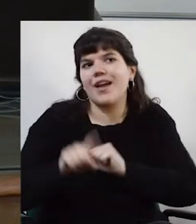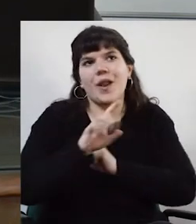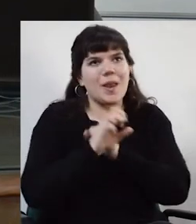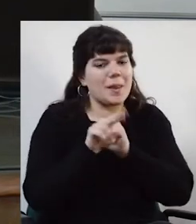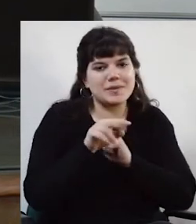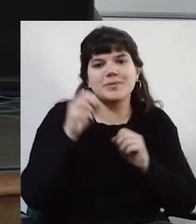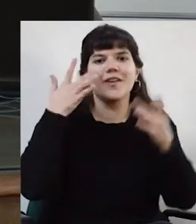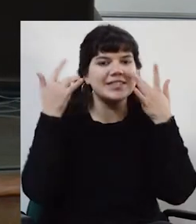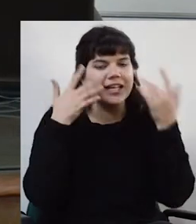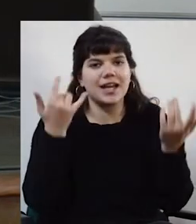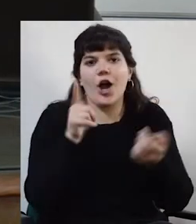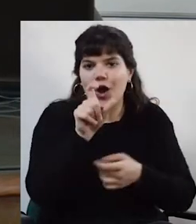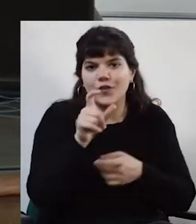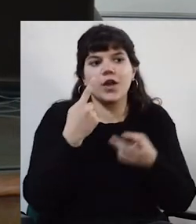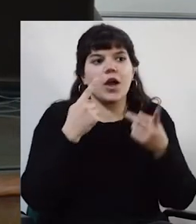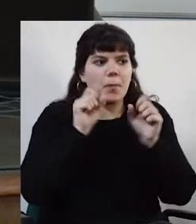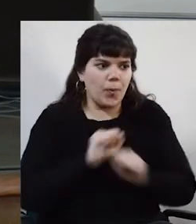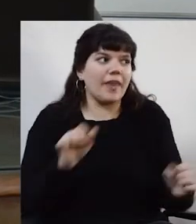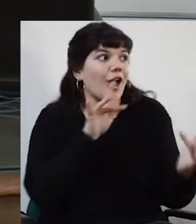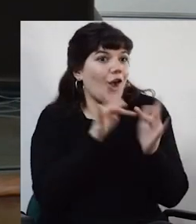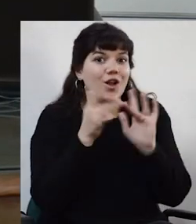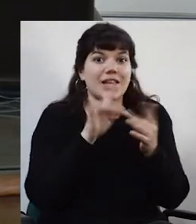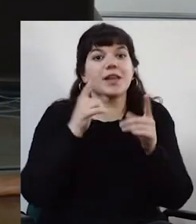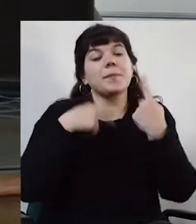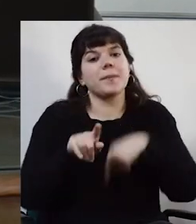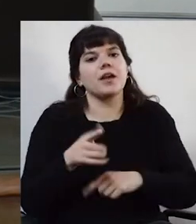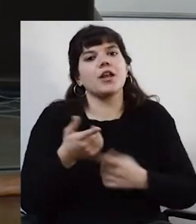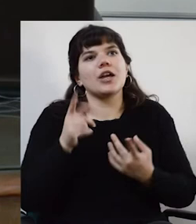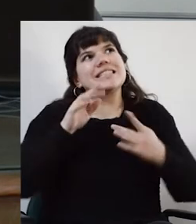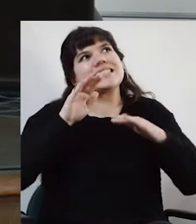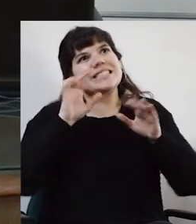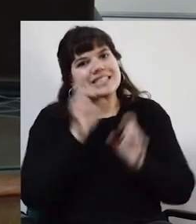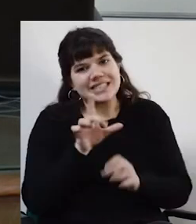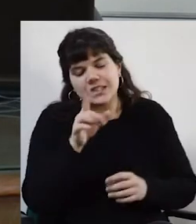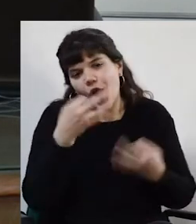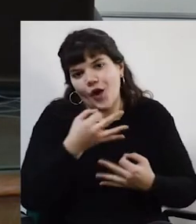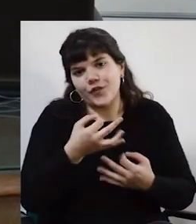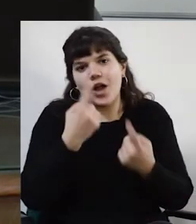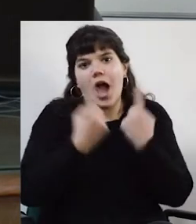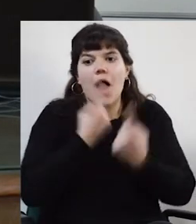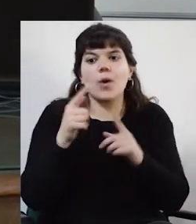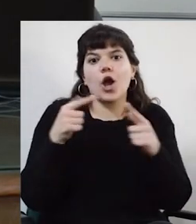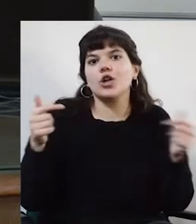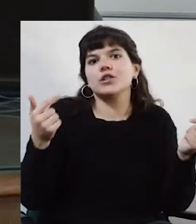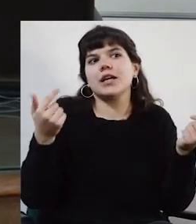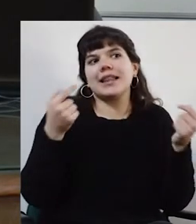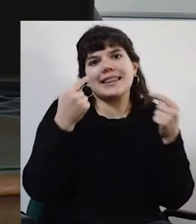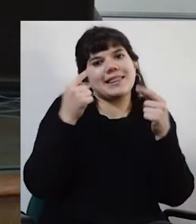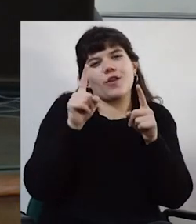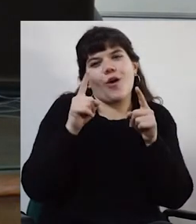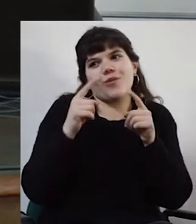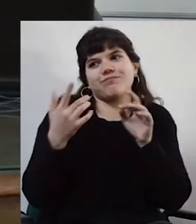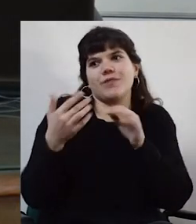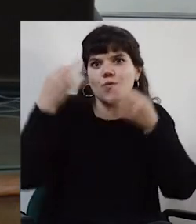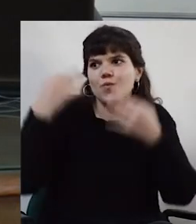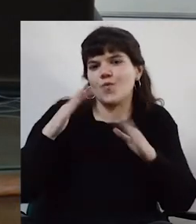Bellas Artes o al que podrá tener puntos de contacto pero seguramente tenga ciertos hitos o ciertos puntos que no coinciden.